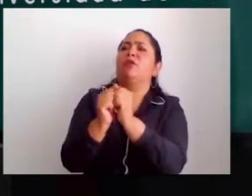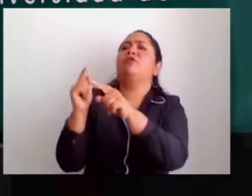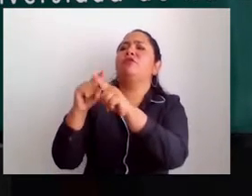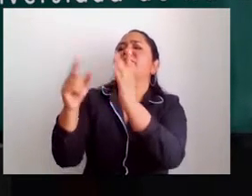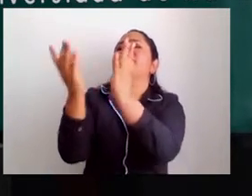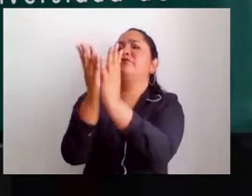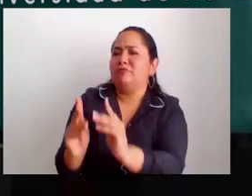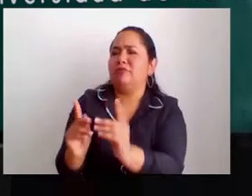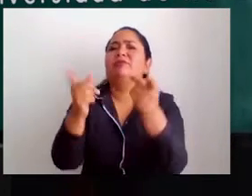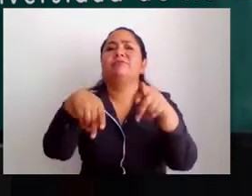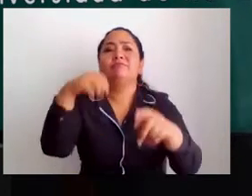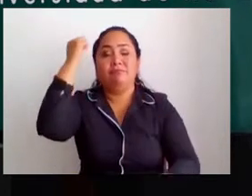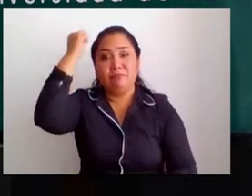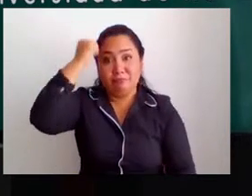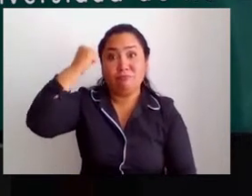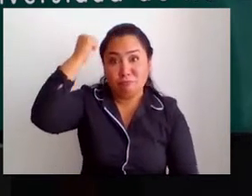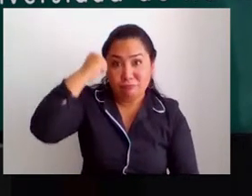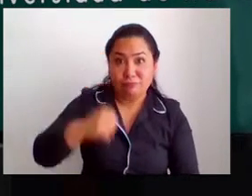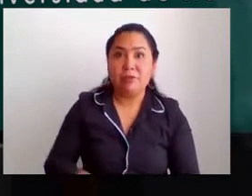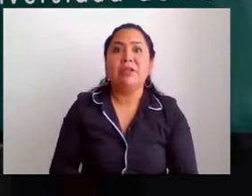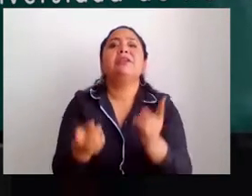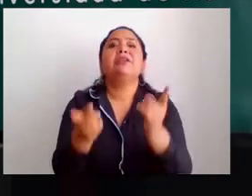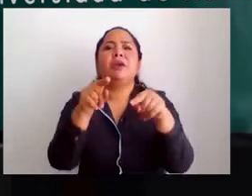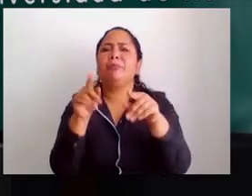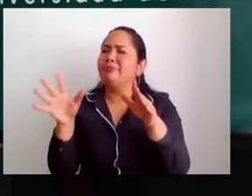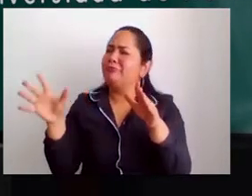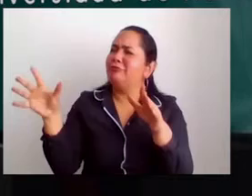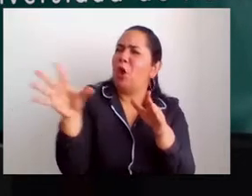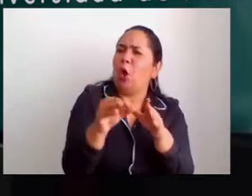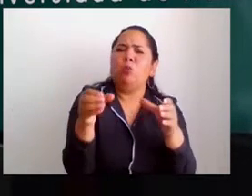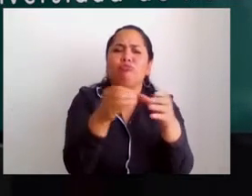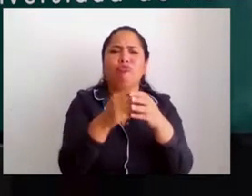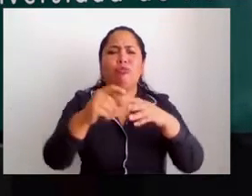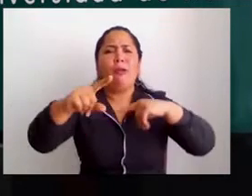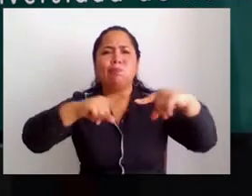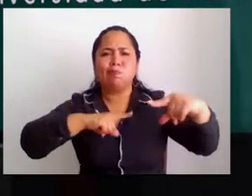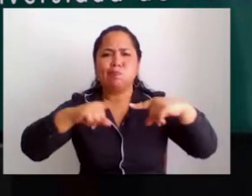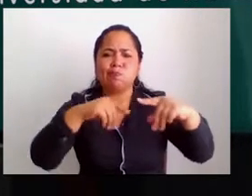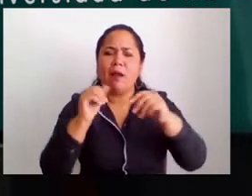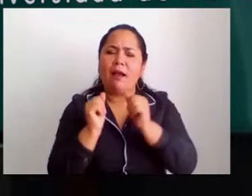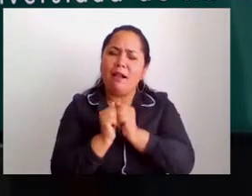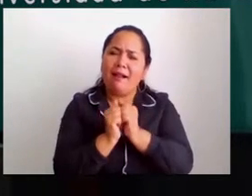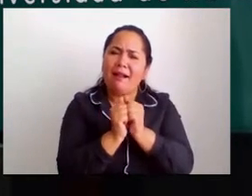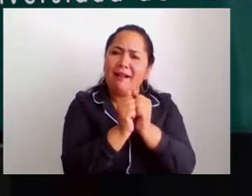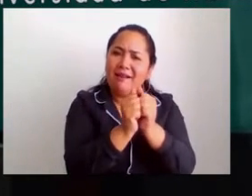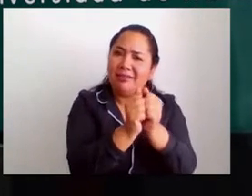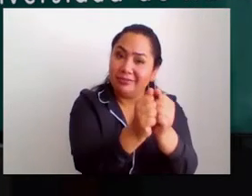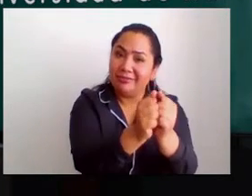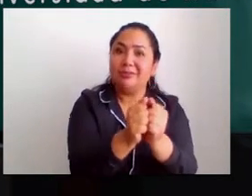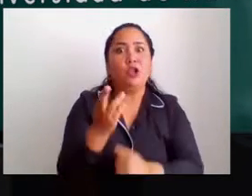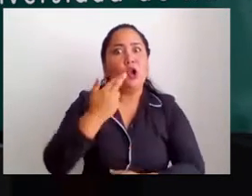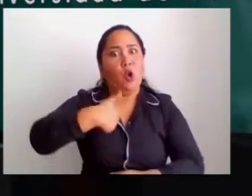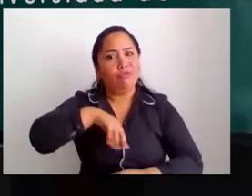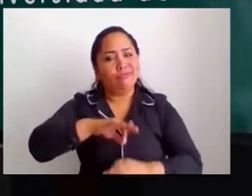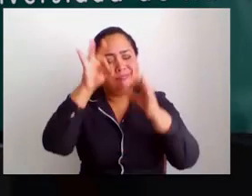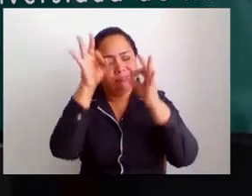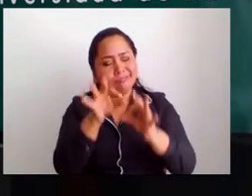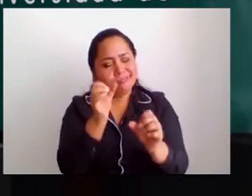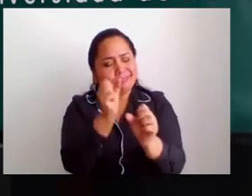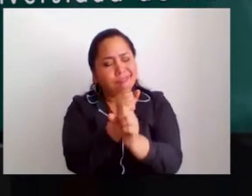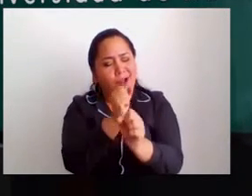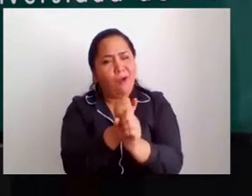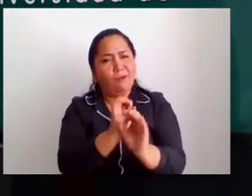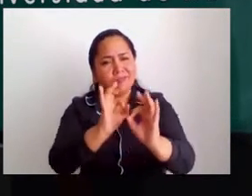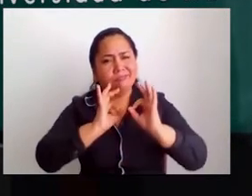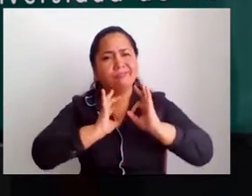estamentos estudiantil y docente y también toda la estructura administrativa que nos acompaña, vamos a desarrollar